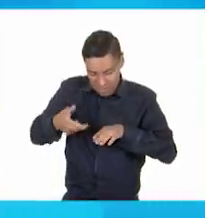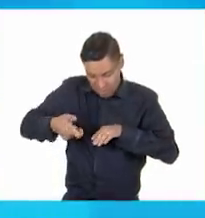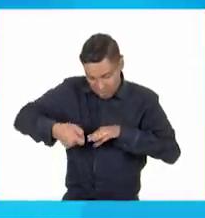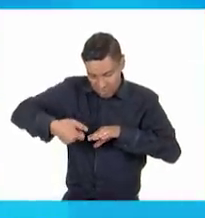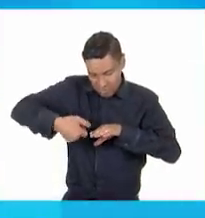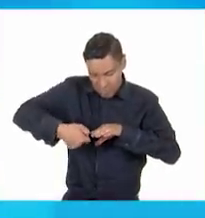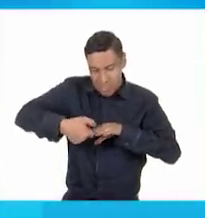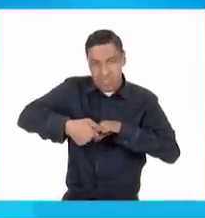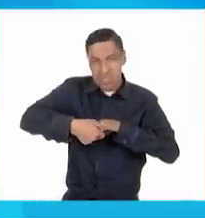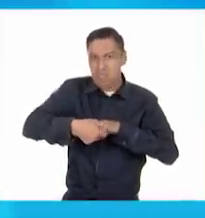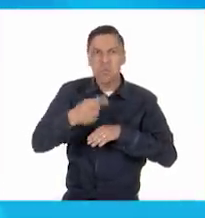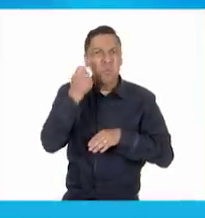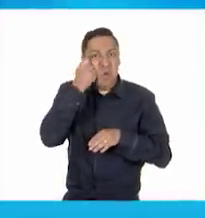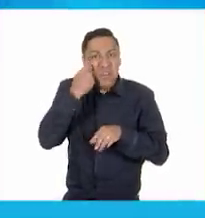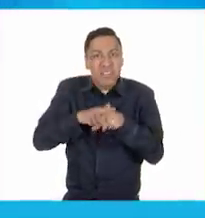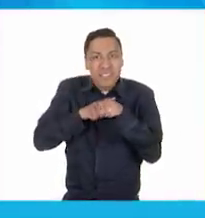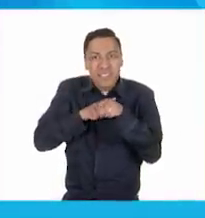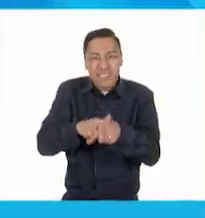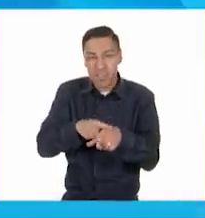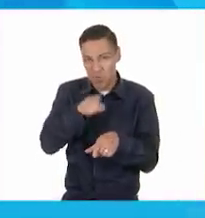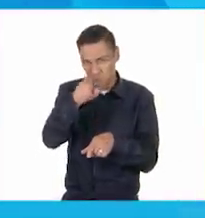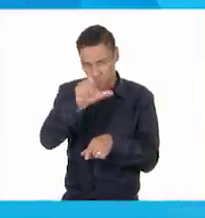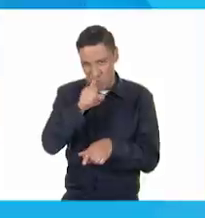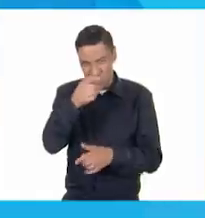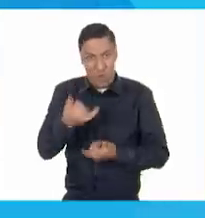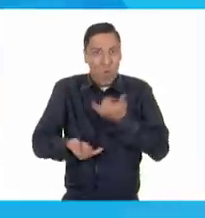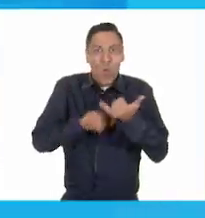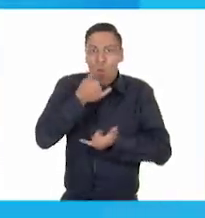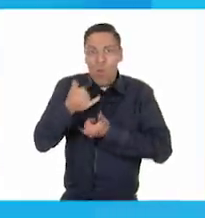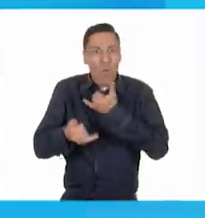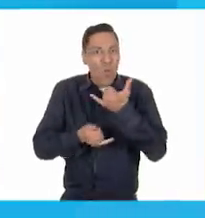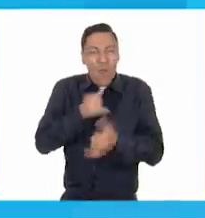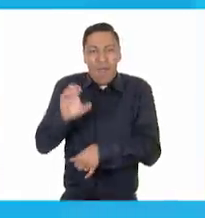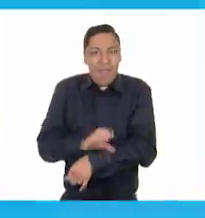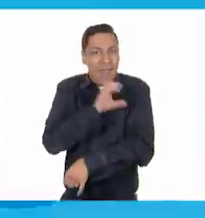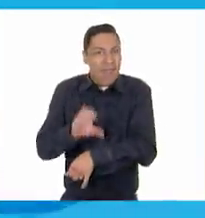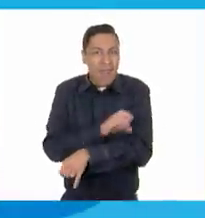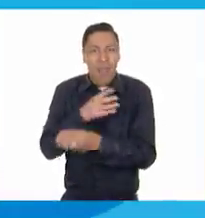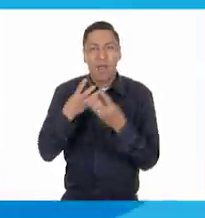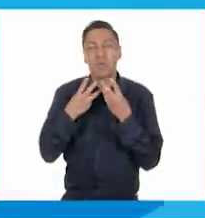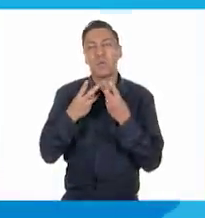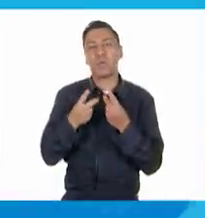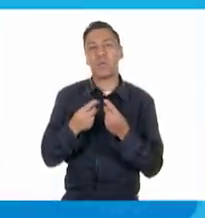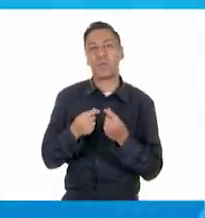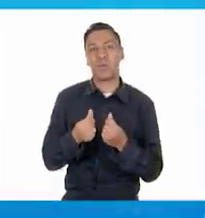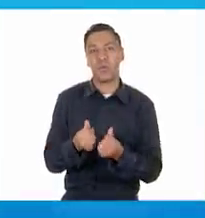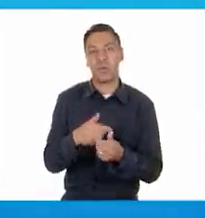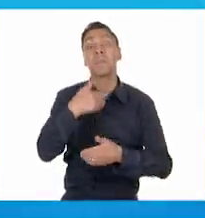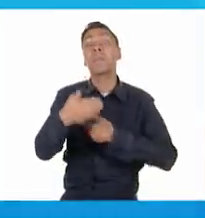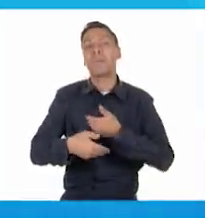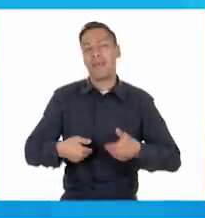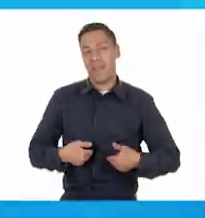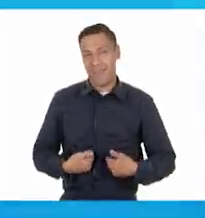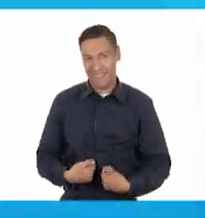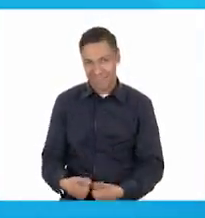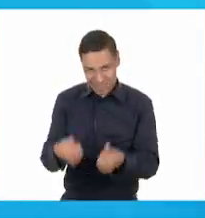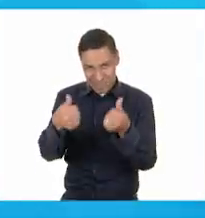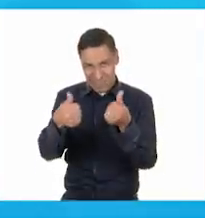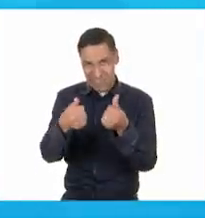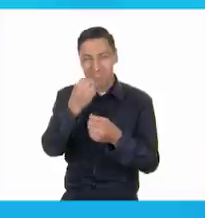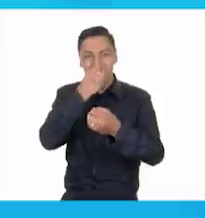consumes energía. Cuando creces, también consumes energía. Por eso tienes hambre. La comida,